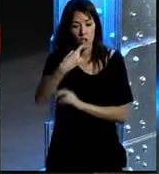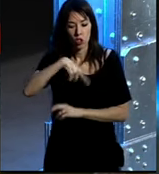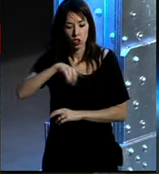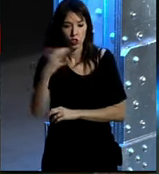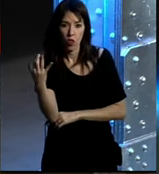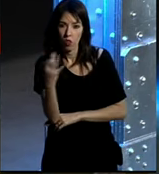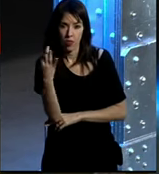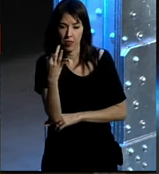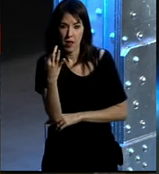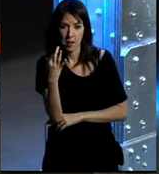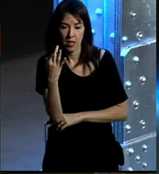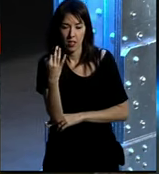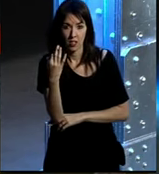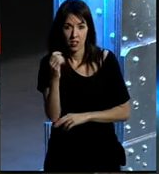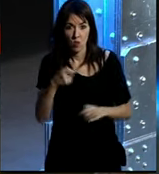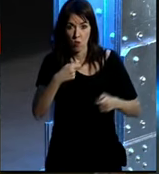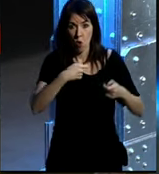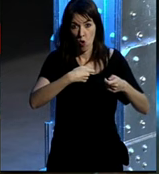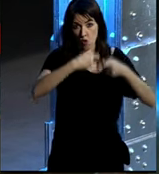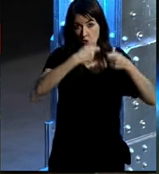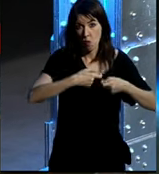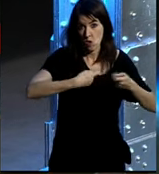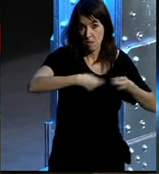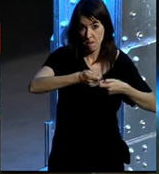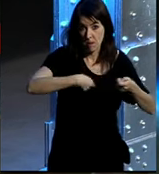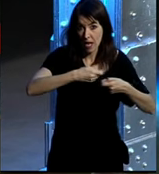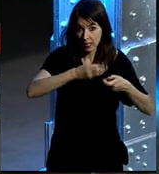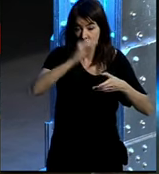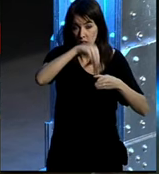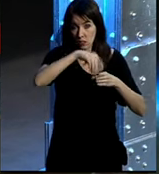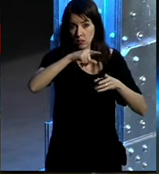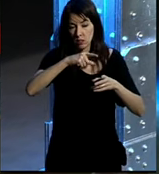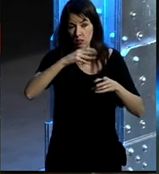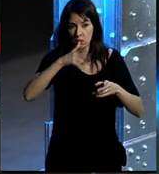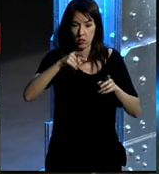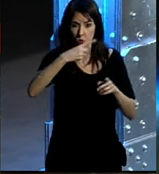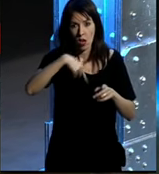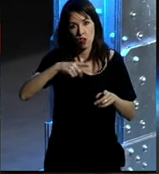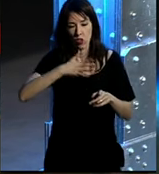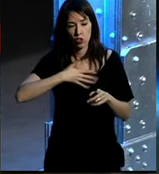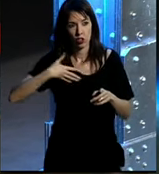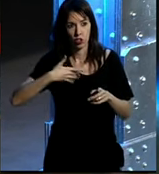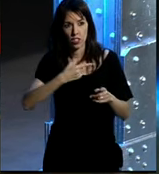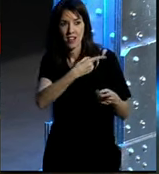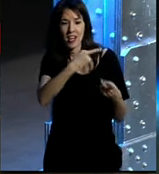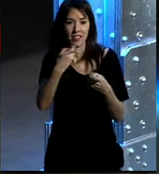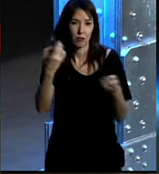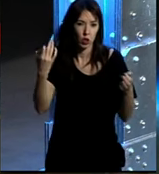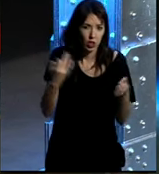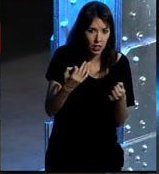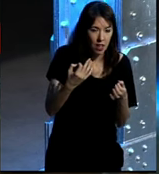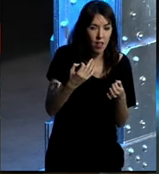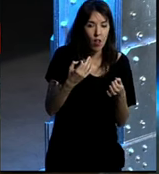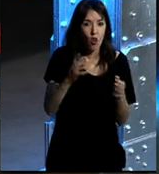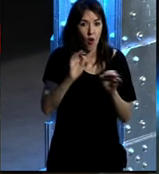debería tener un community manager digamos a la altura de lo que nosotros necesitamos o